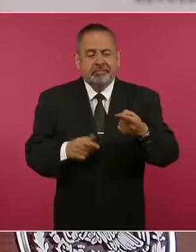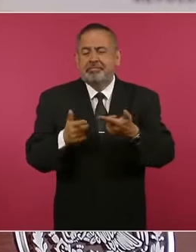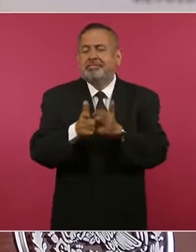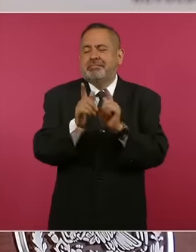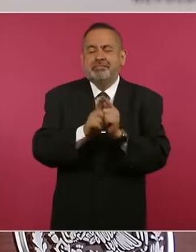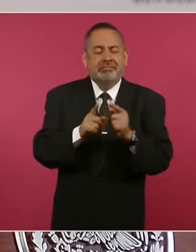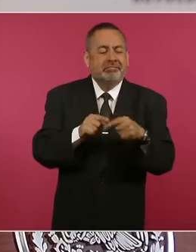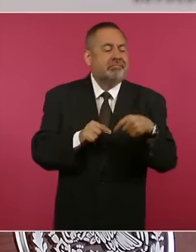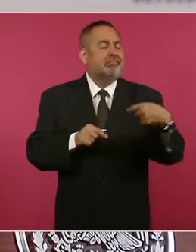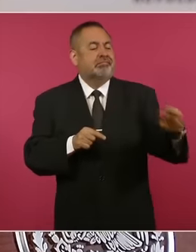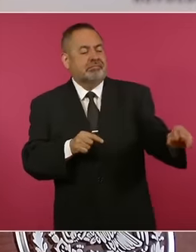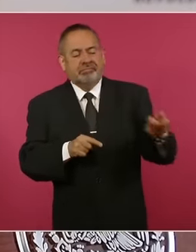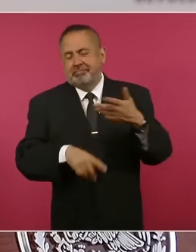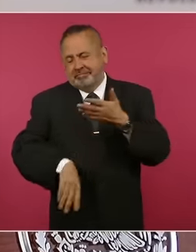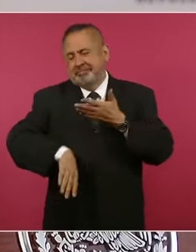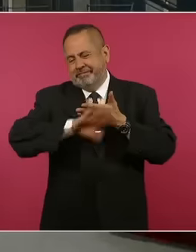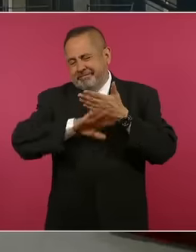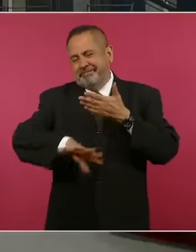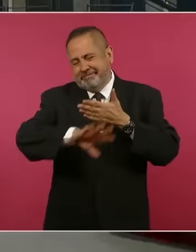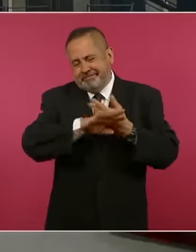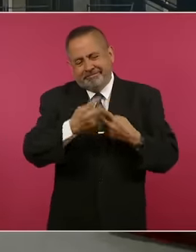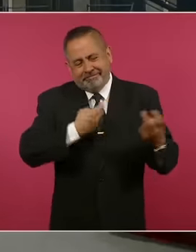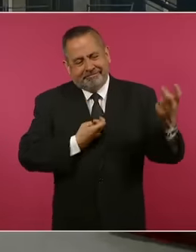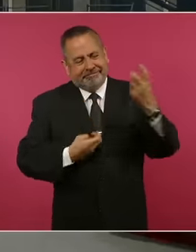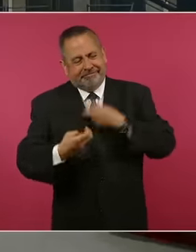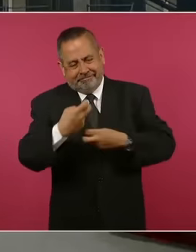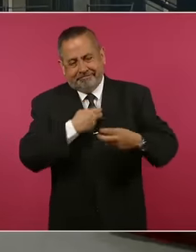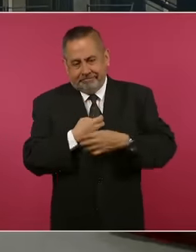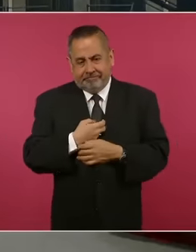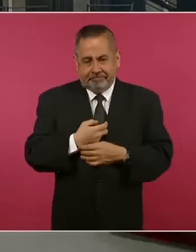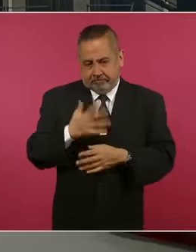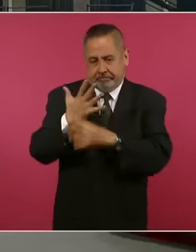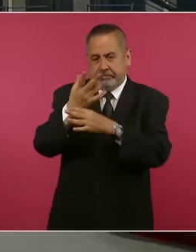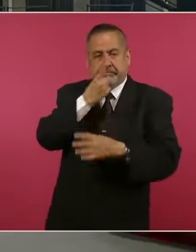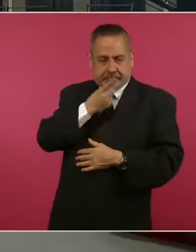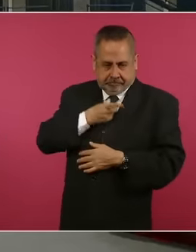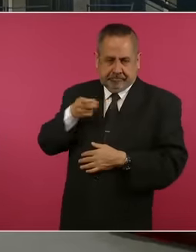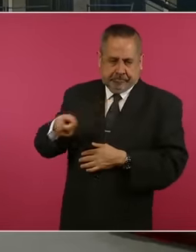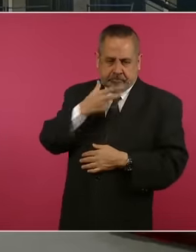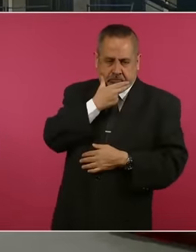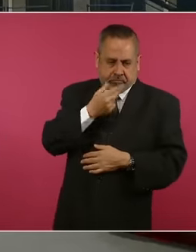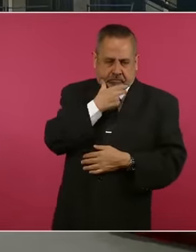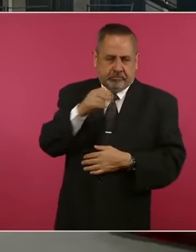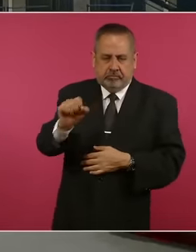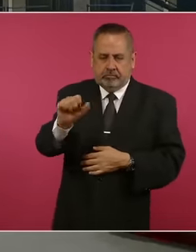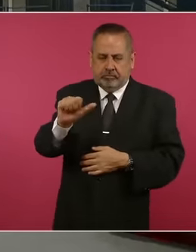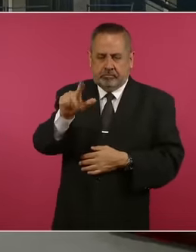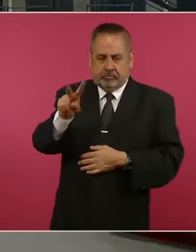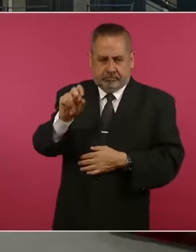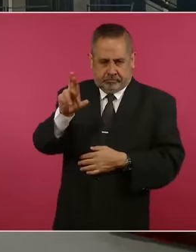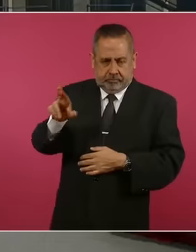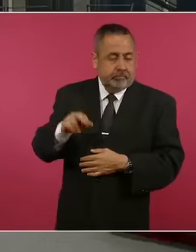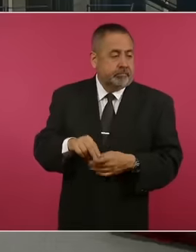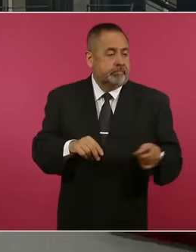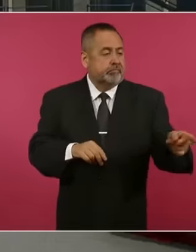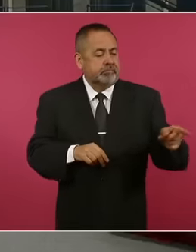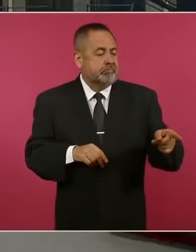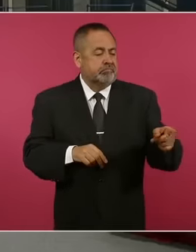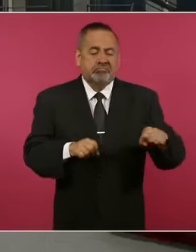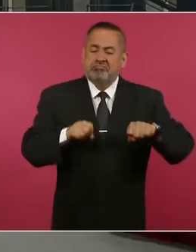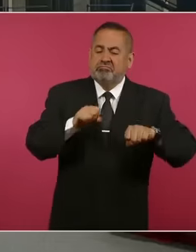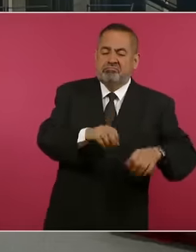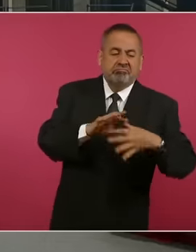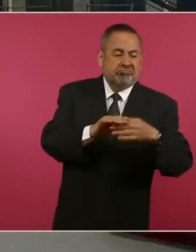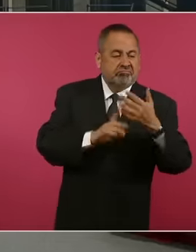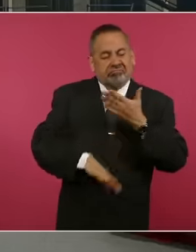corrupto autoritario.